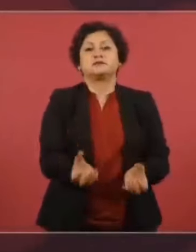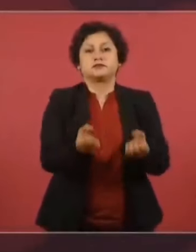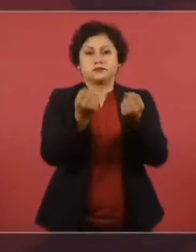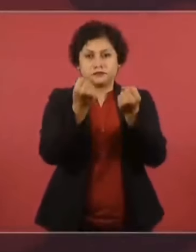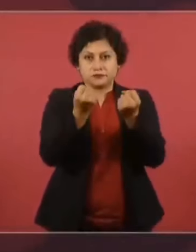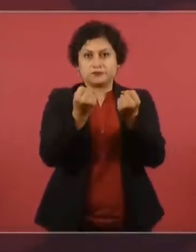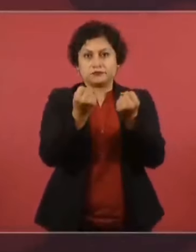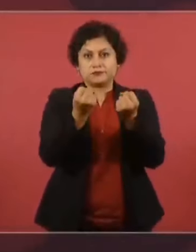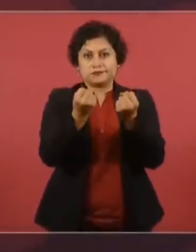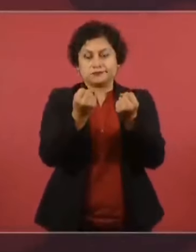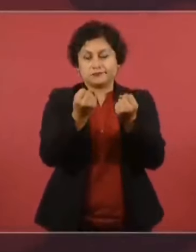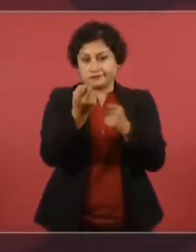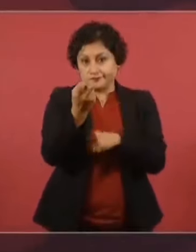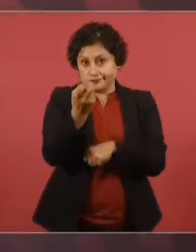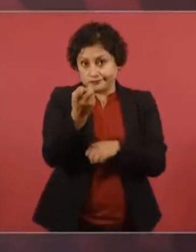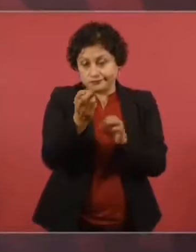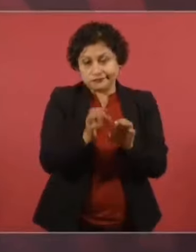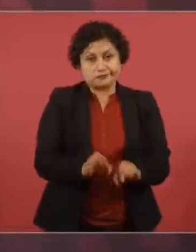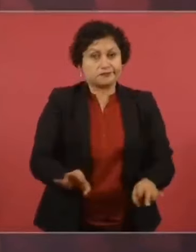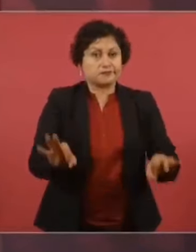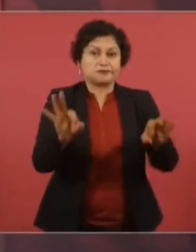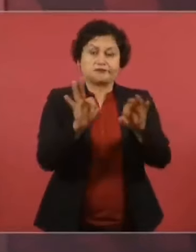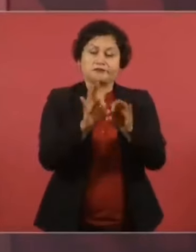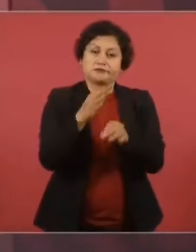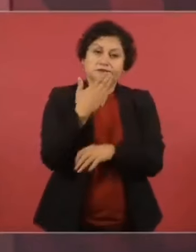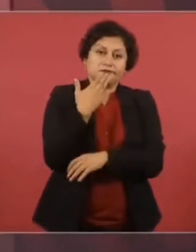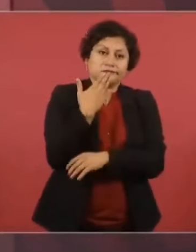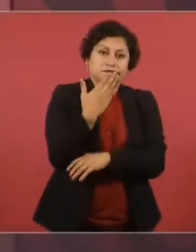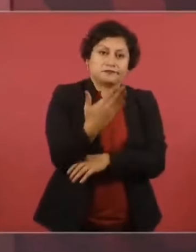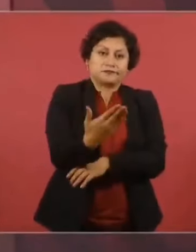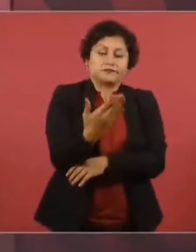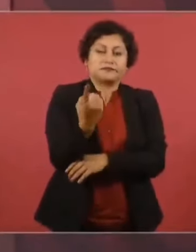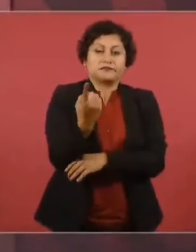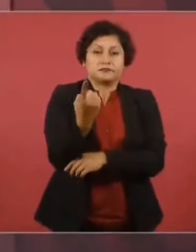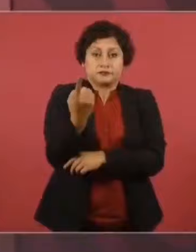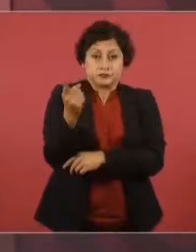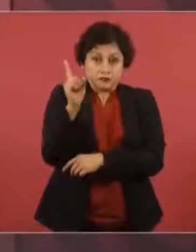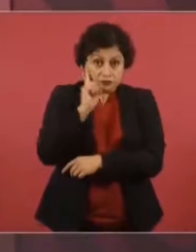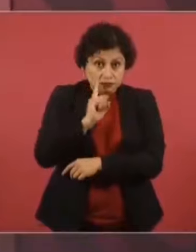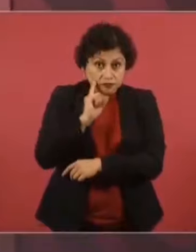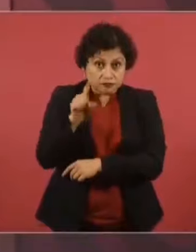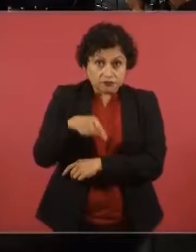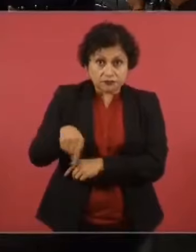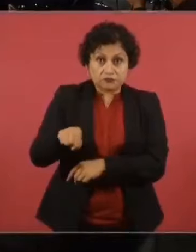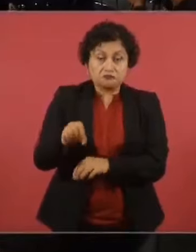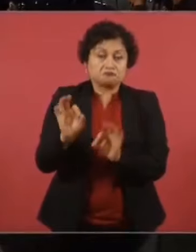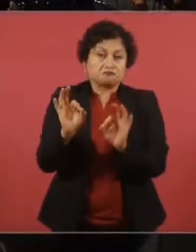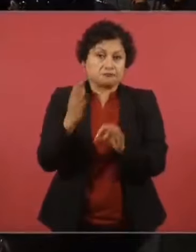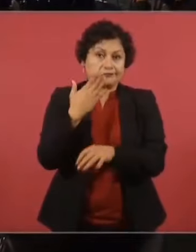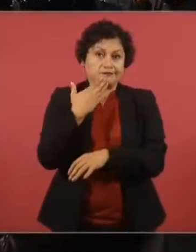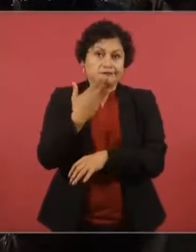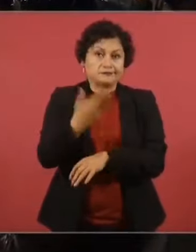que eso es lo que más celebramos, están bien. Y mañana